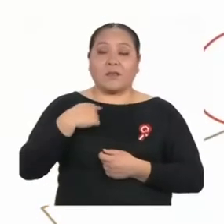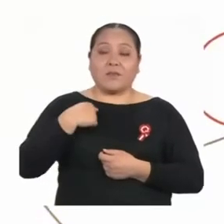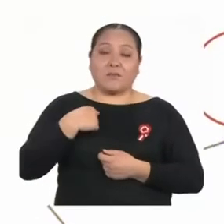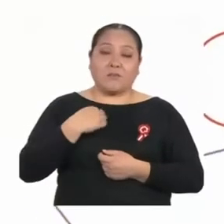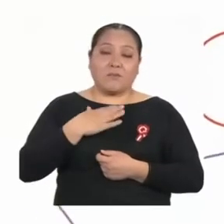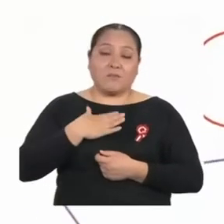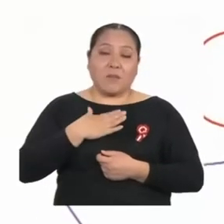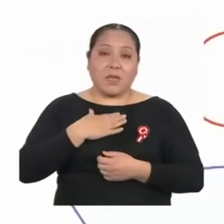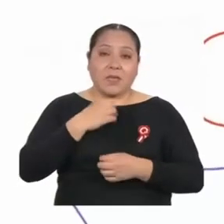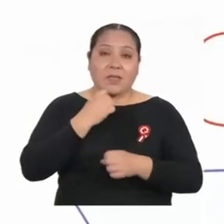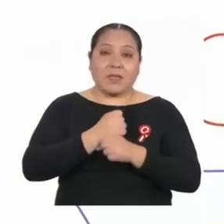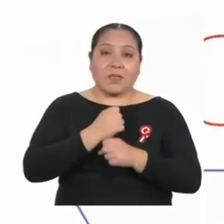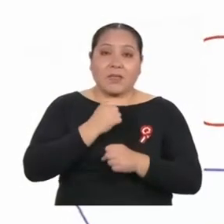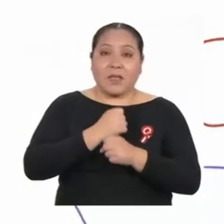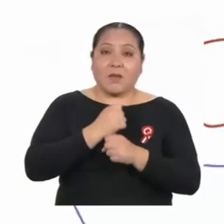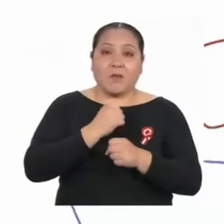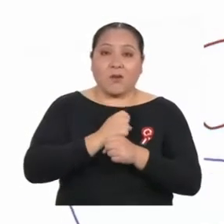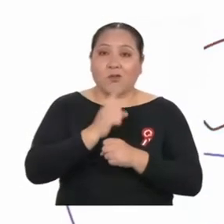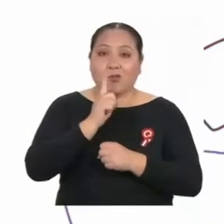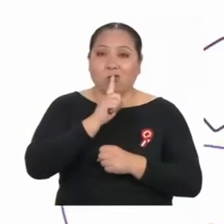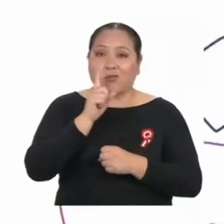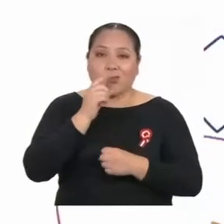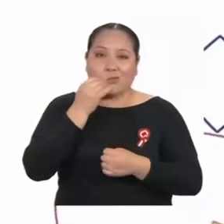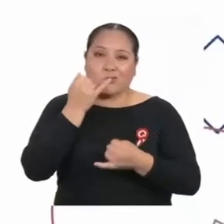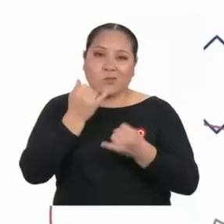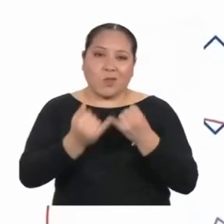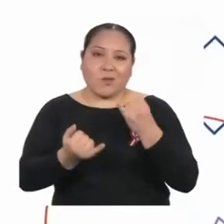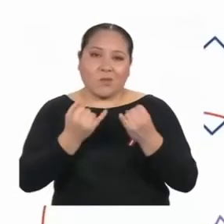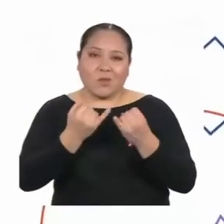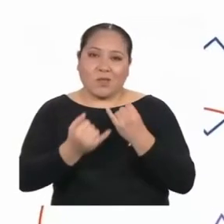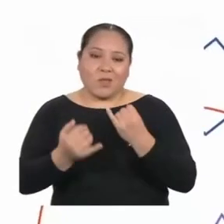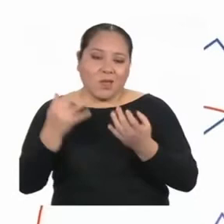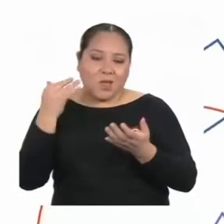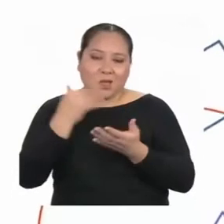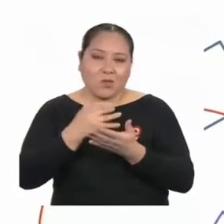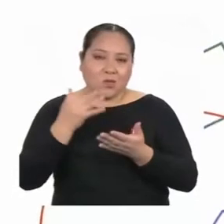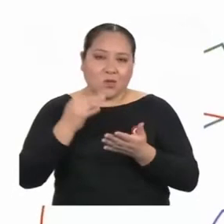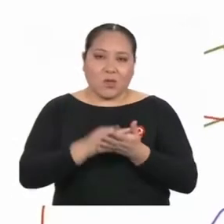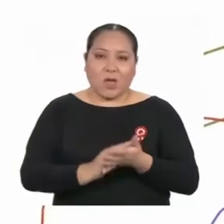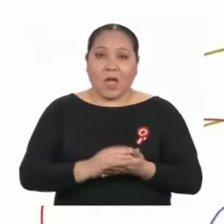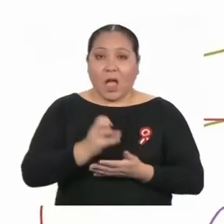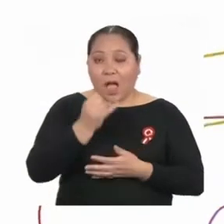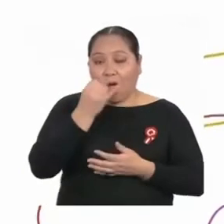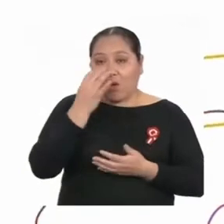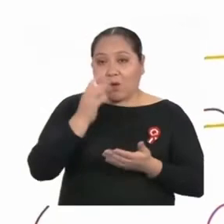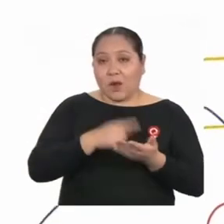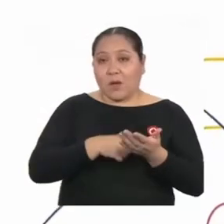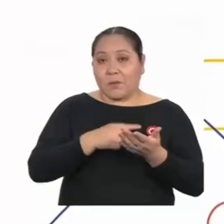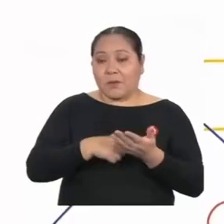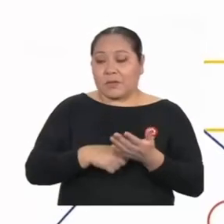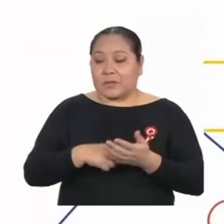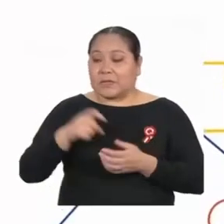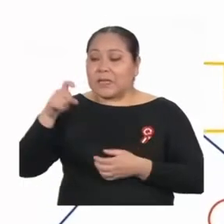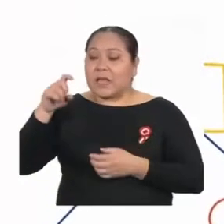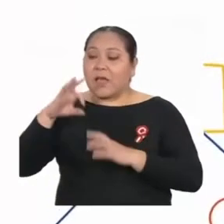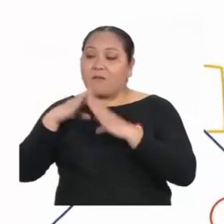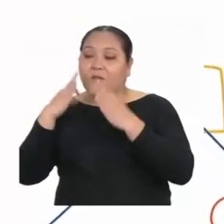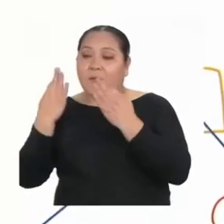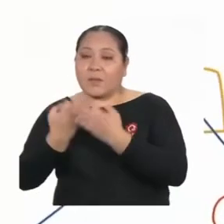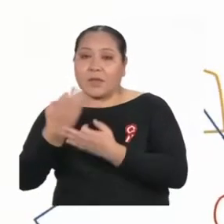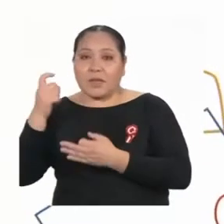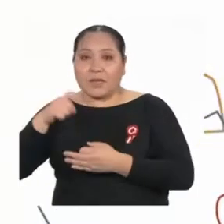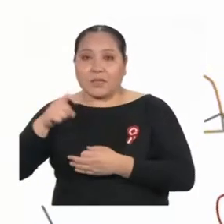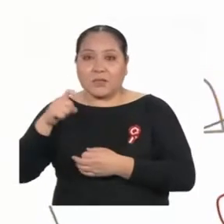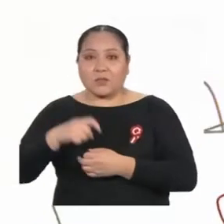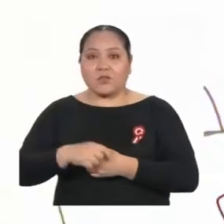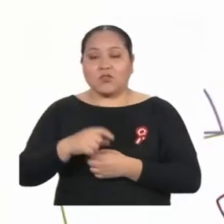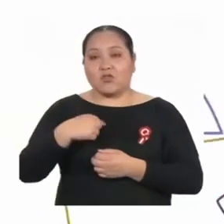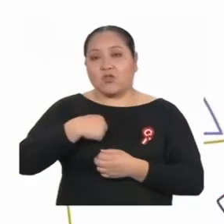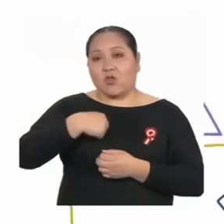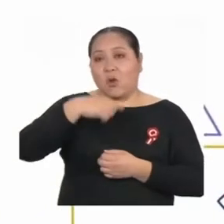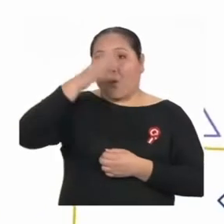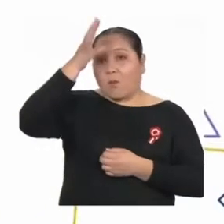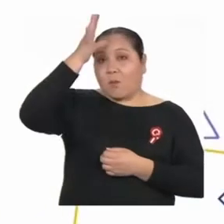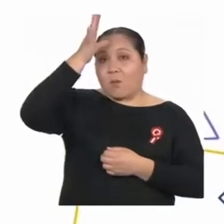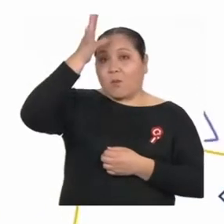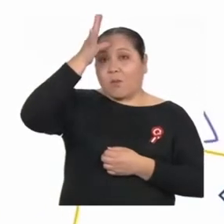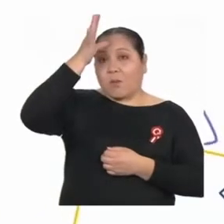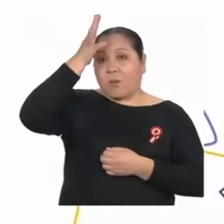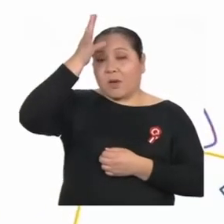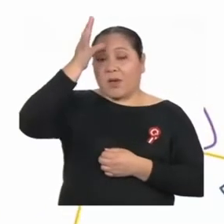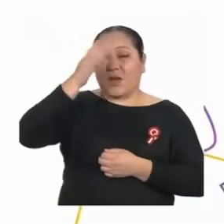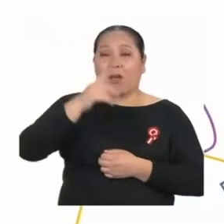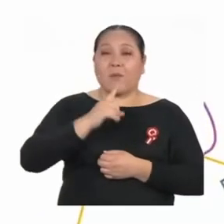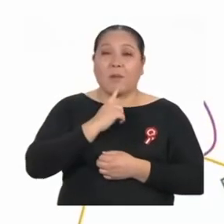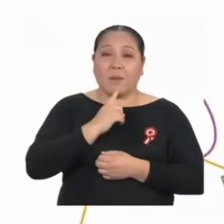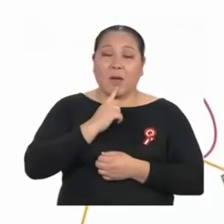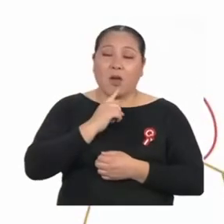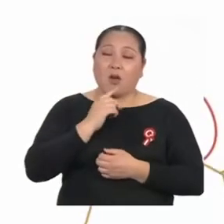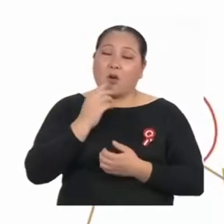no pude terminar mis estudios. A veces hay necesidades de la familia. Fui padre bastante joven y mi